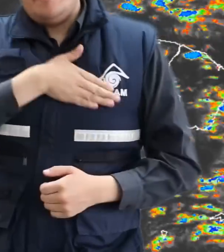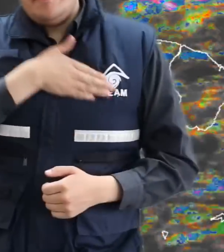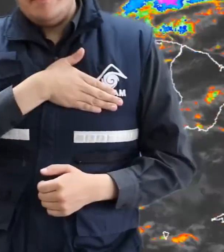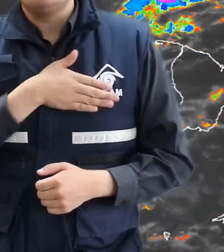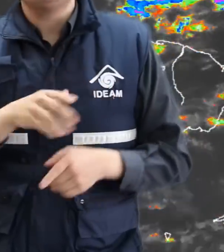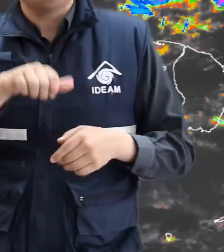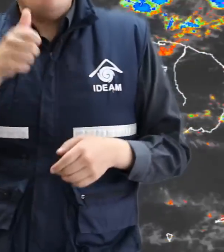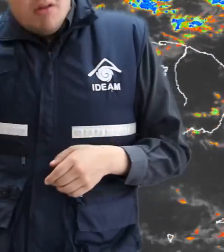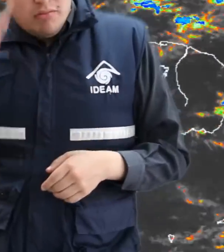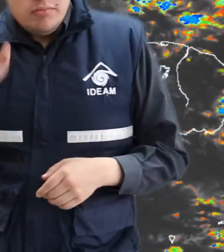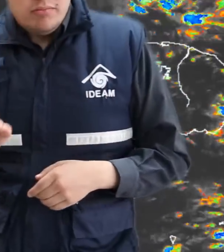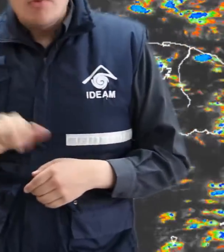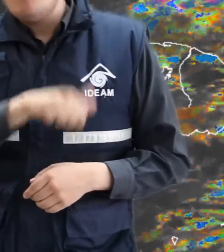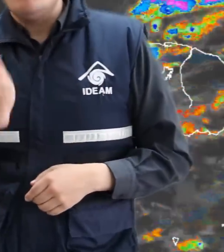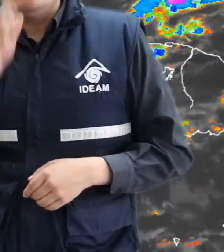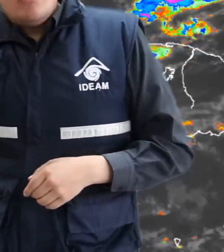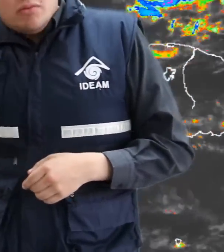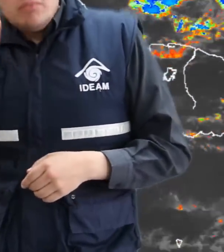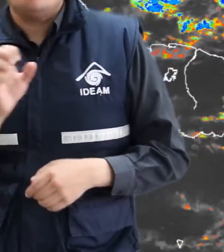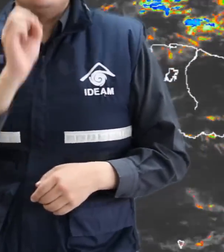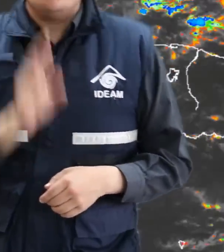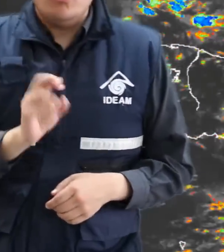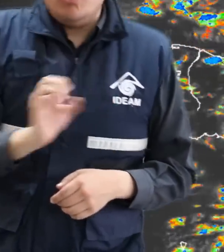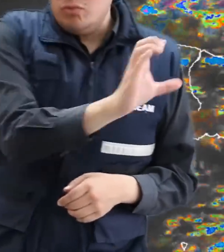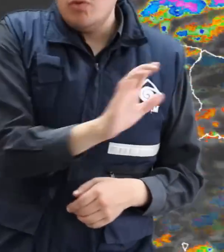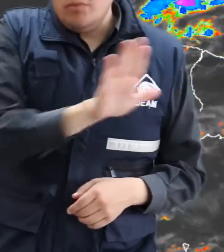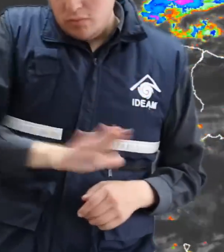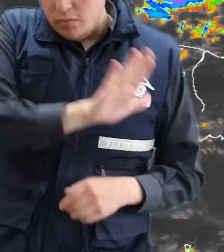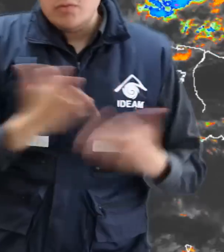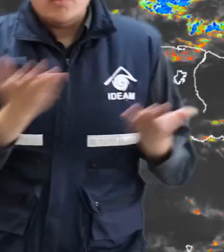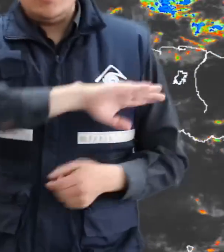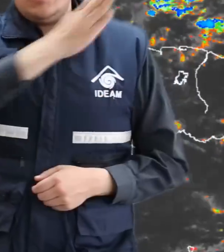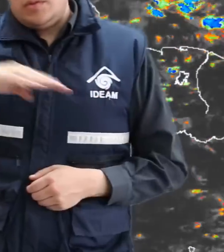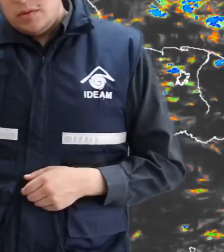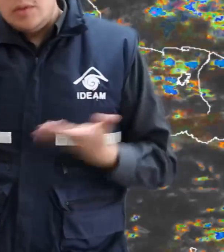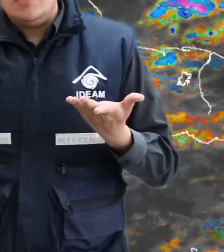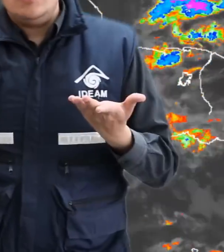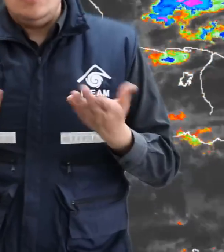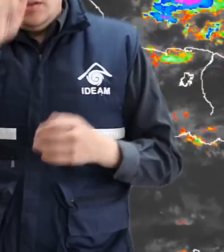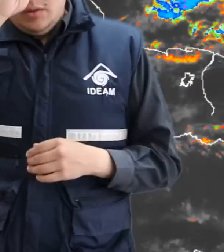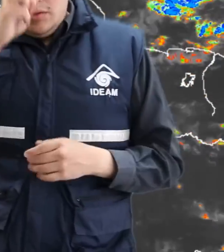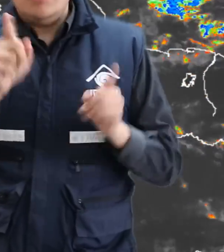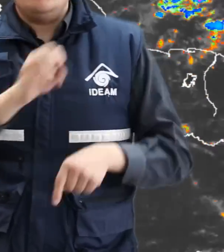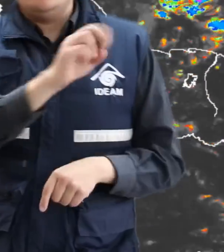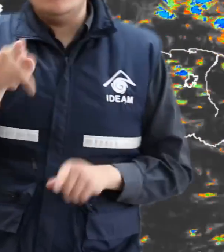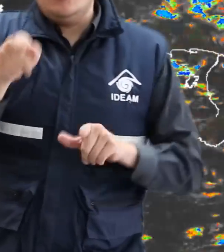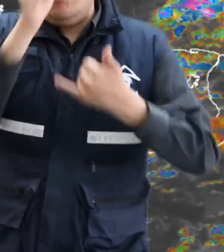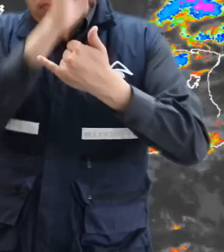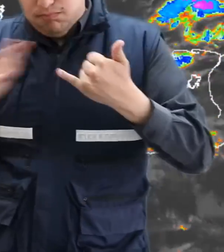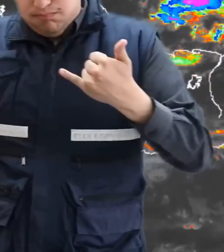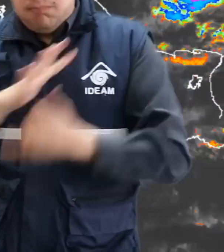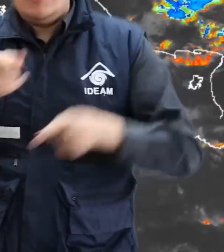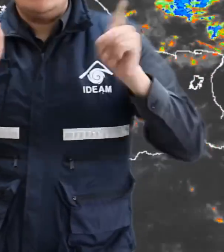y Sur de Córdoba, zonas del norte y centro y suroccidente de Antioquia, norte y oriente del pacífico,